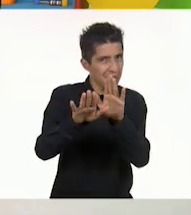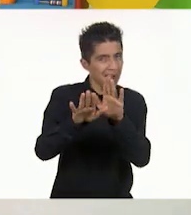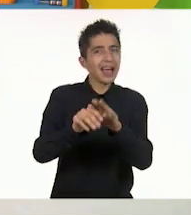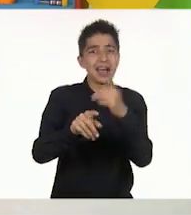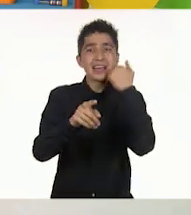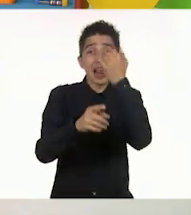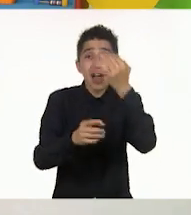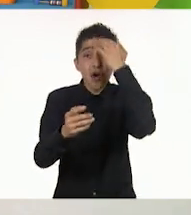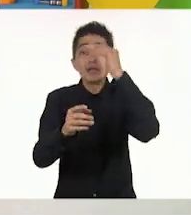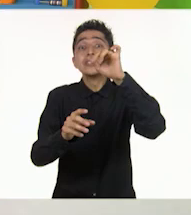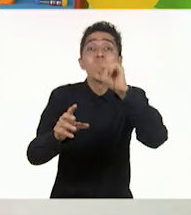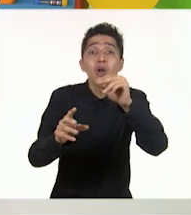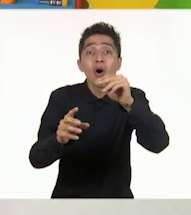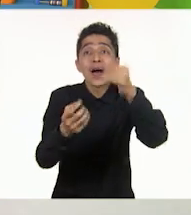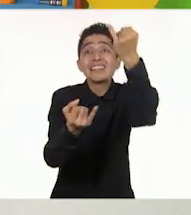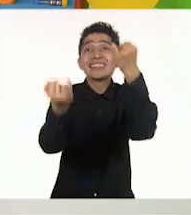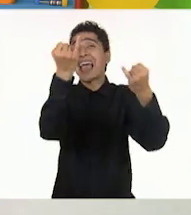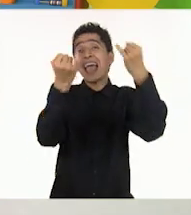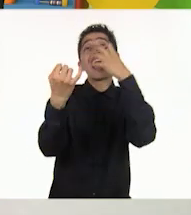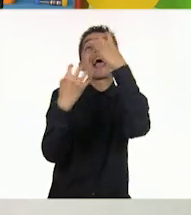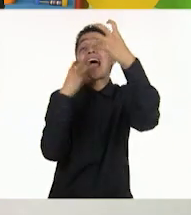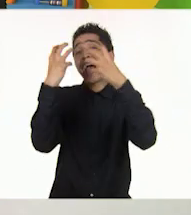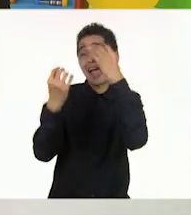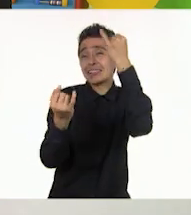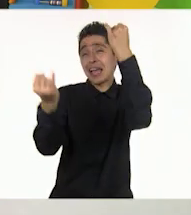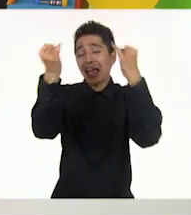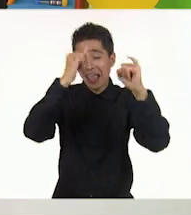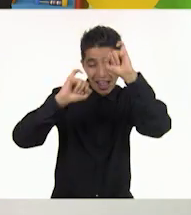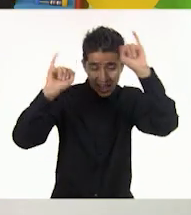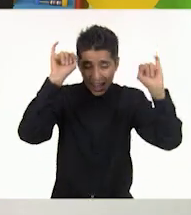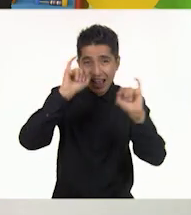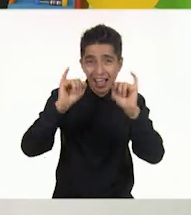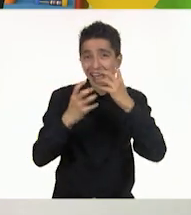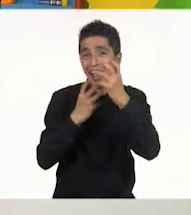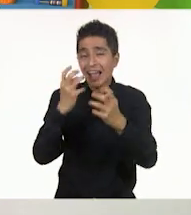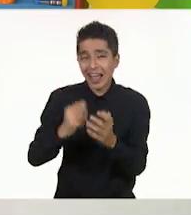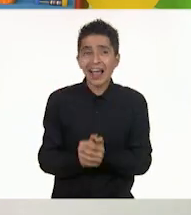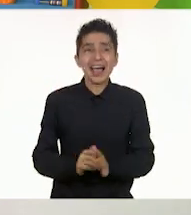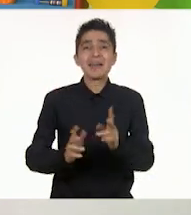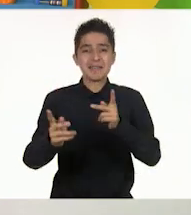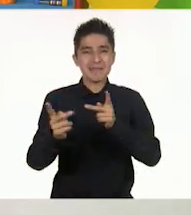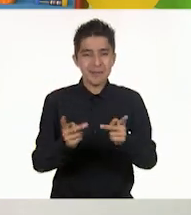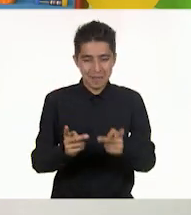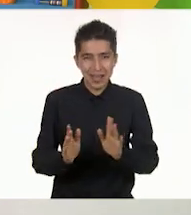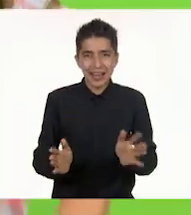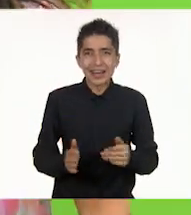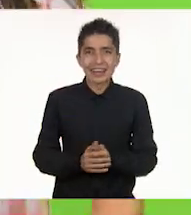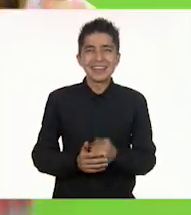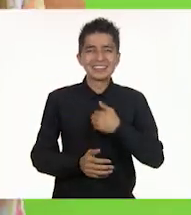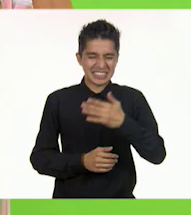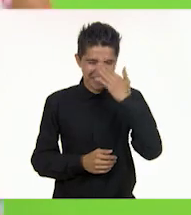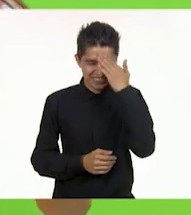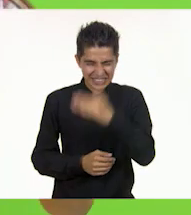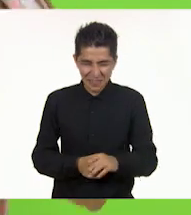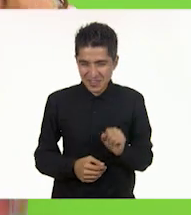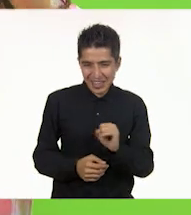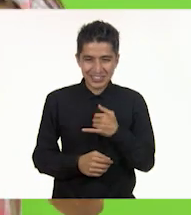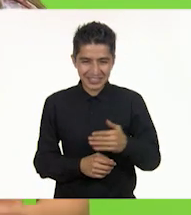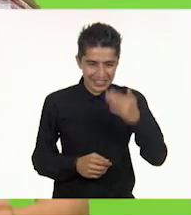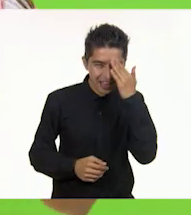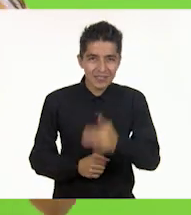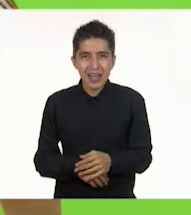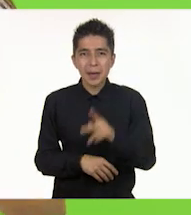¿la quieren conocer? ¡Sí! ¡Sí! ¡Muy bien! Dicen que sí. Vamos a prepararnos. Lo sabía, lo sabía.